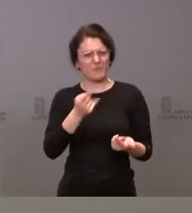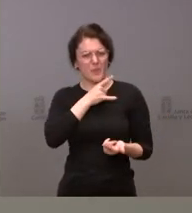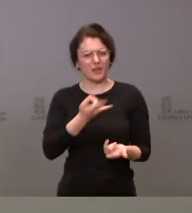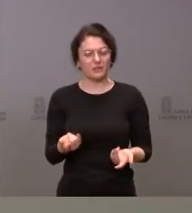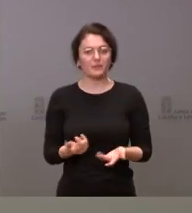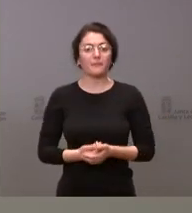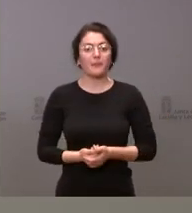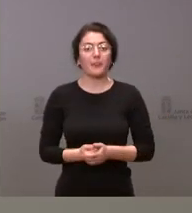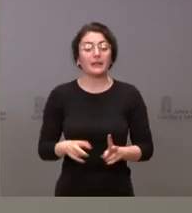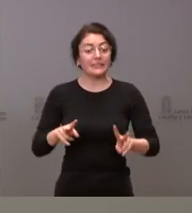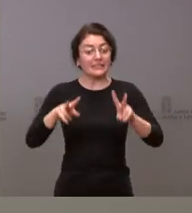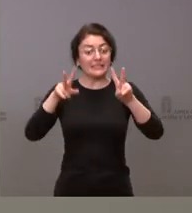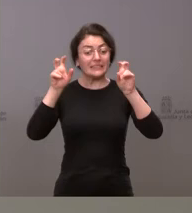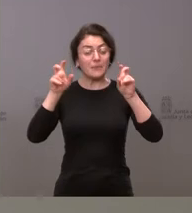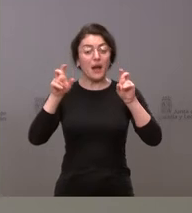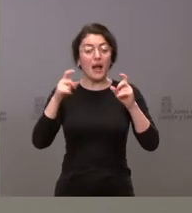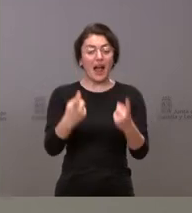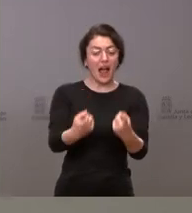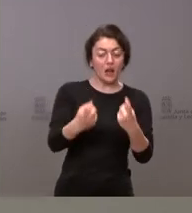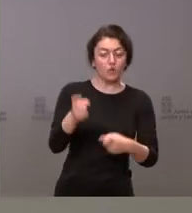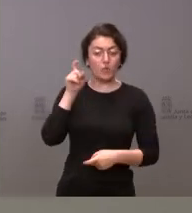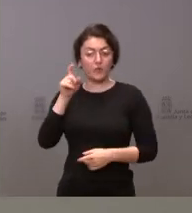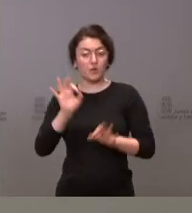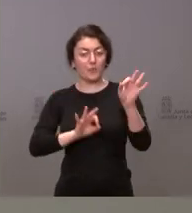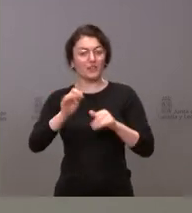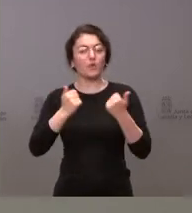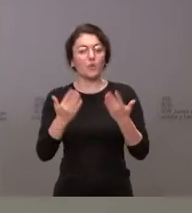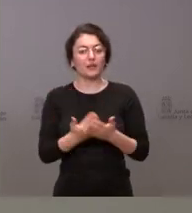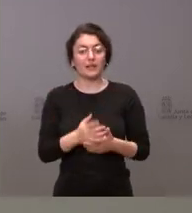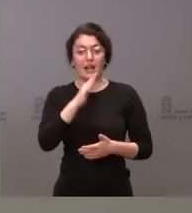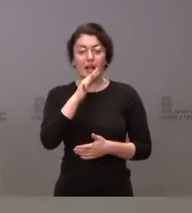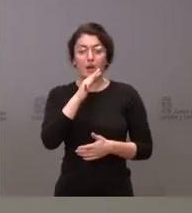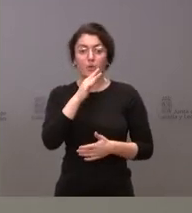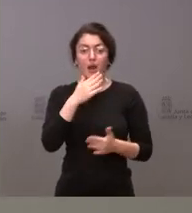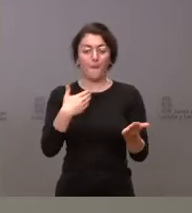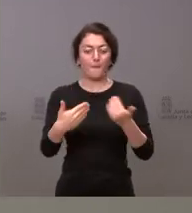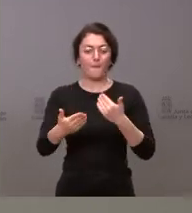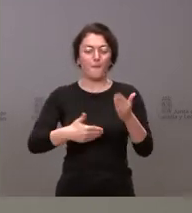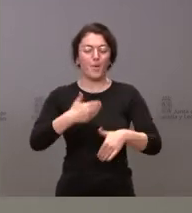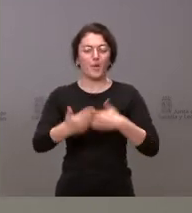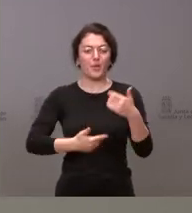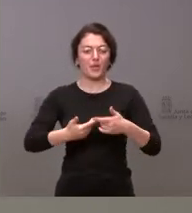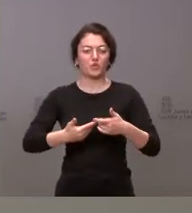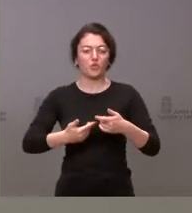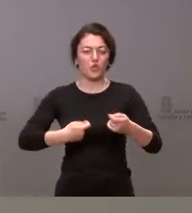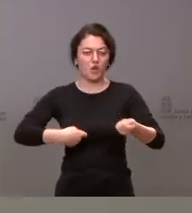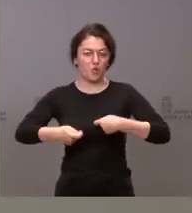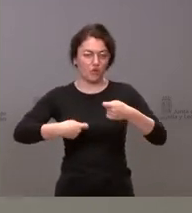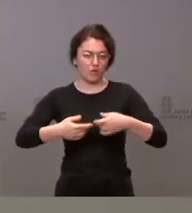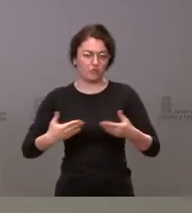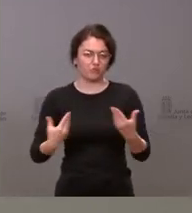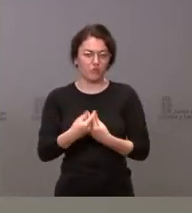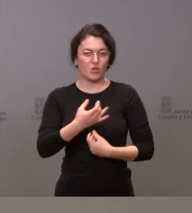Sí. Respecto a las ratios, como le comentaba, que estamos en proceso de negociación con las asociaciones sindicales, la ratio sí que es un tema de barlón en mesa